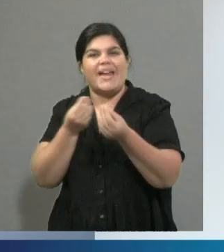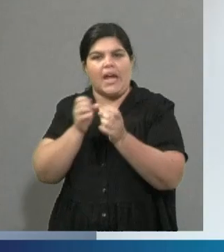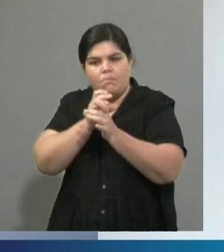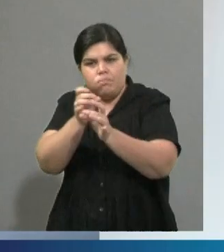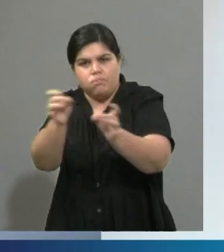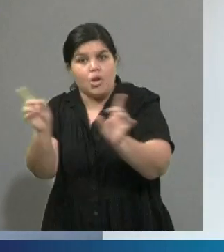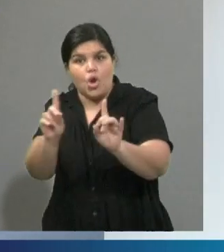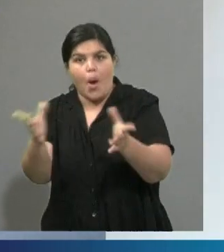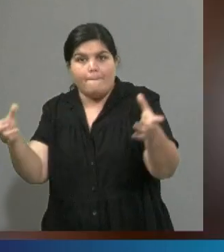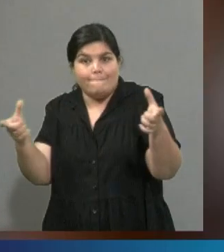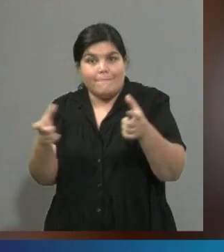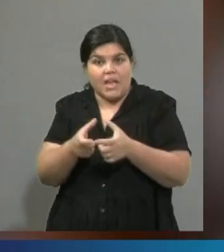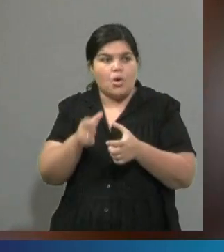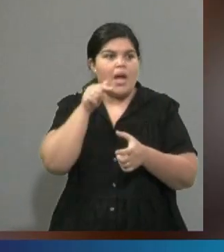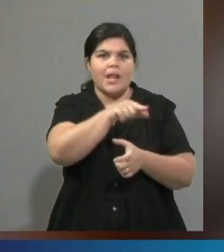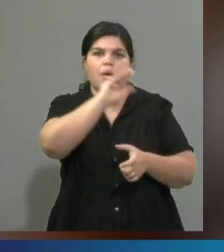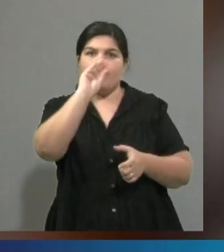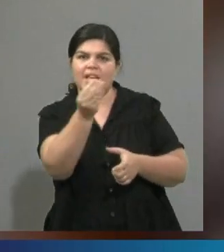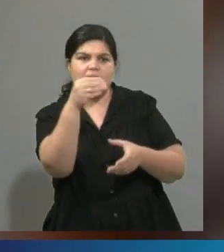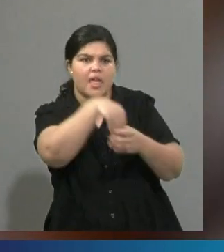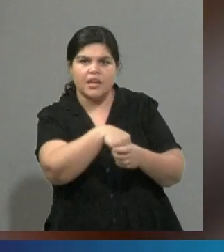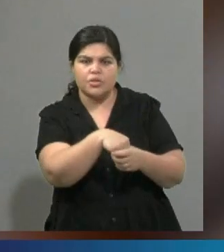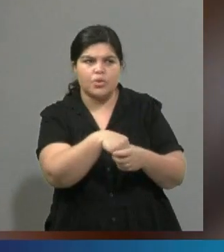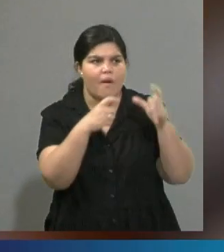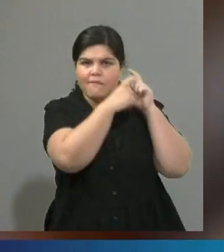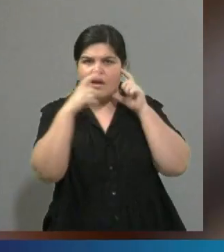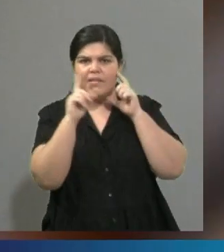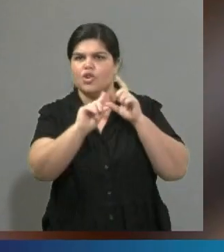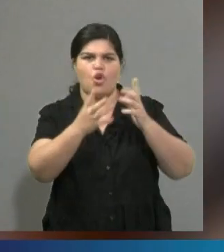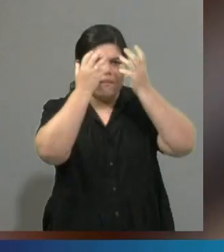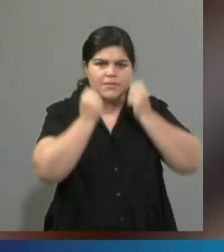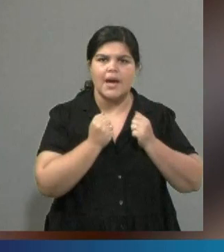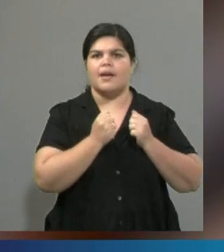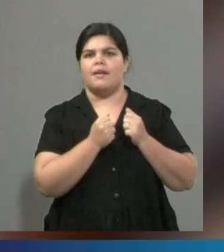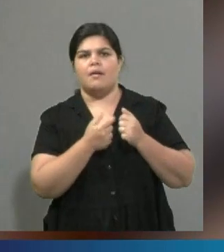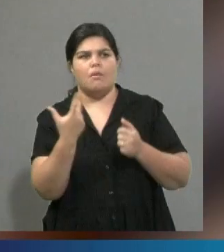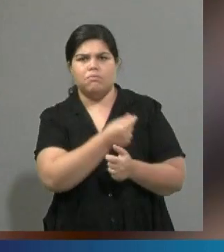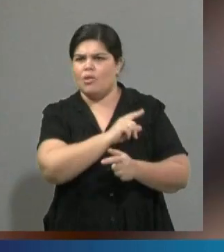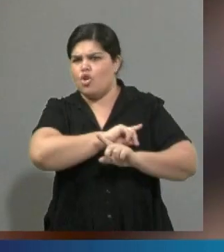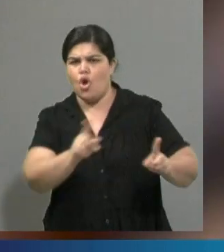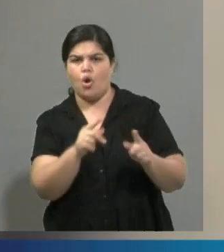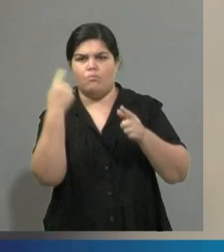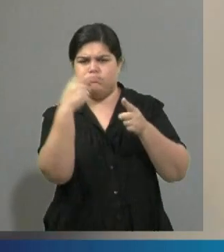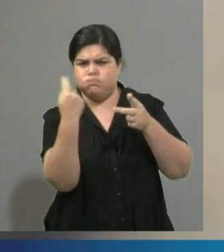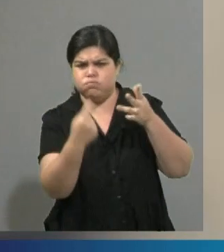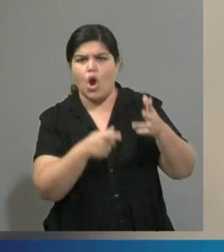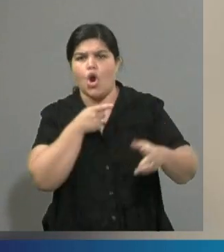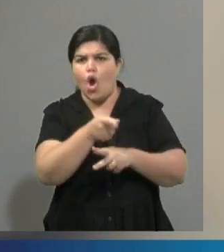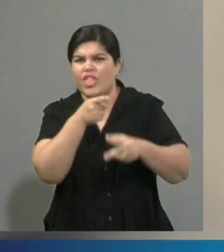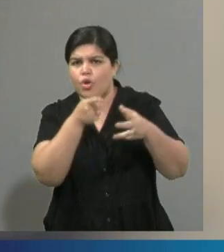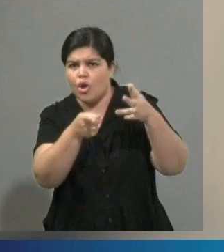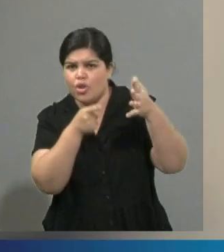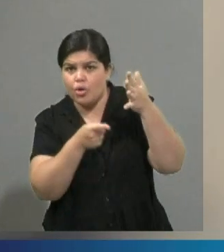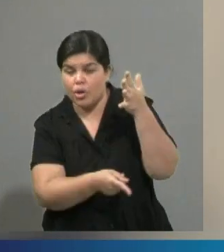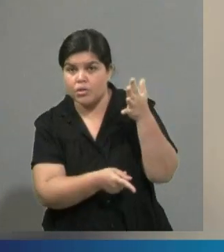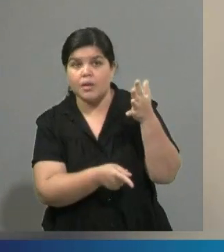que no haya ningún tipo de aislamiento o cuarentena para priorizar lo que sería justamente la salud y él ha priorizado lo que sería